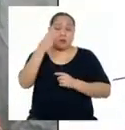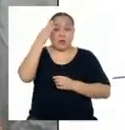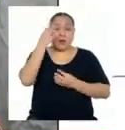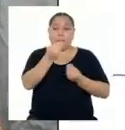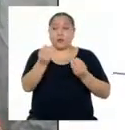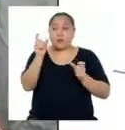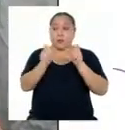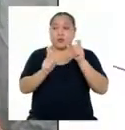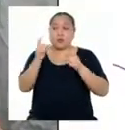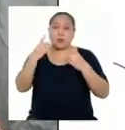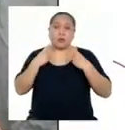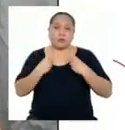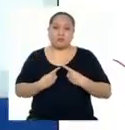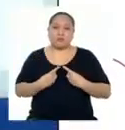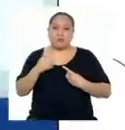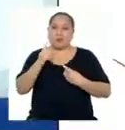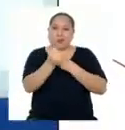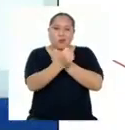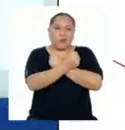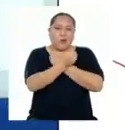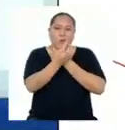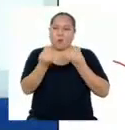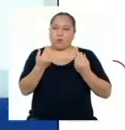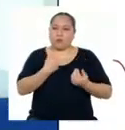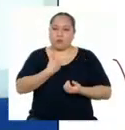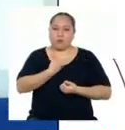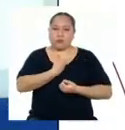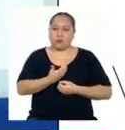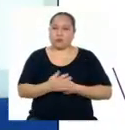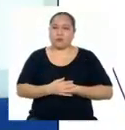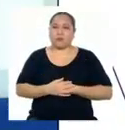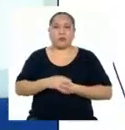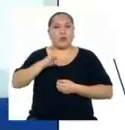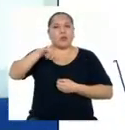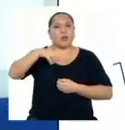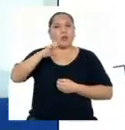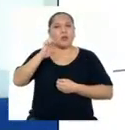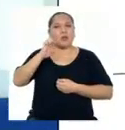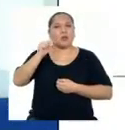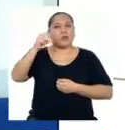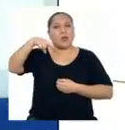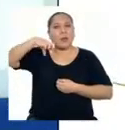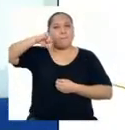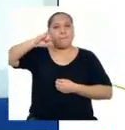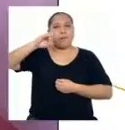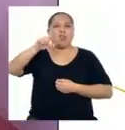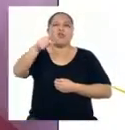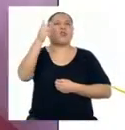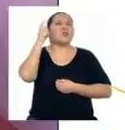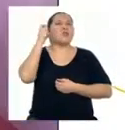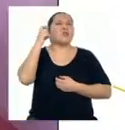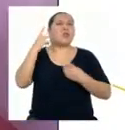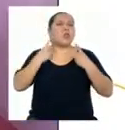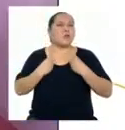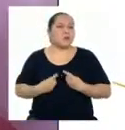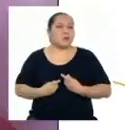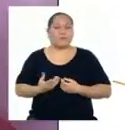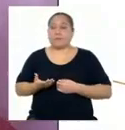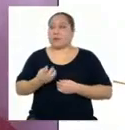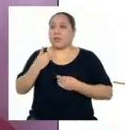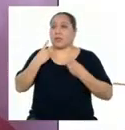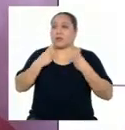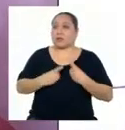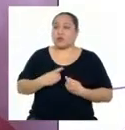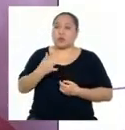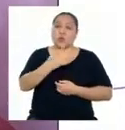personas que lo tiene, tiene baja autoestima. Ampier, ¿y tú qué has escuchado sobre la depresión? La depresión